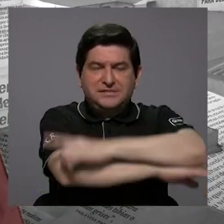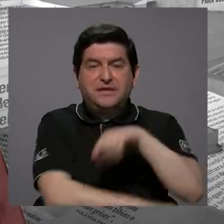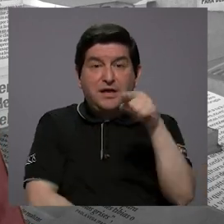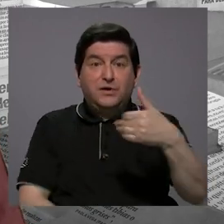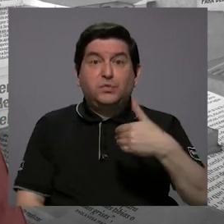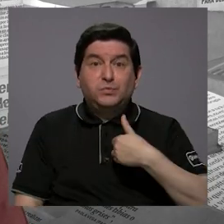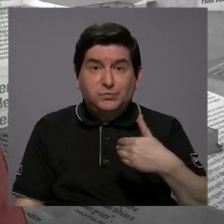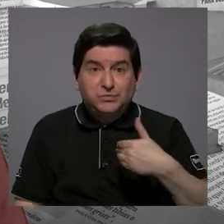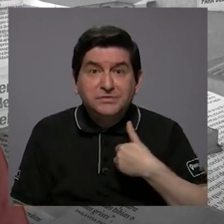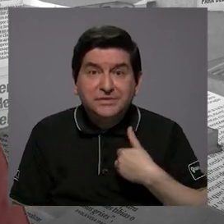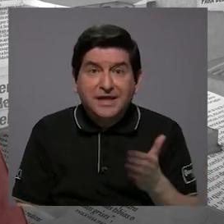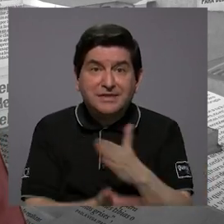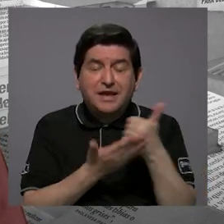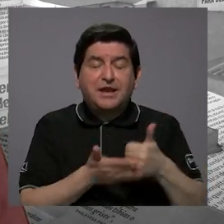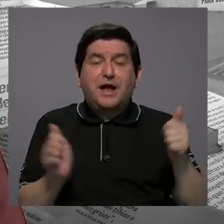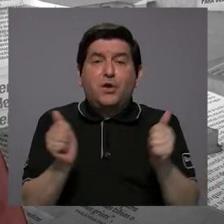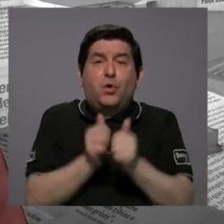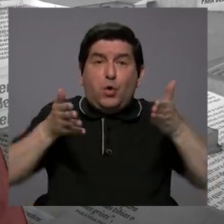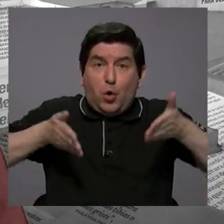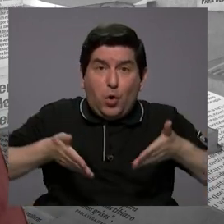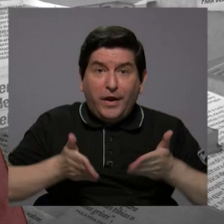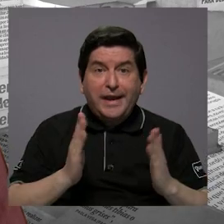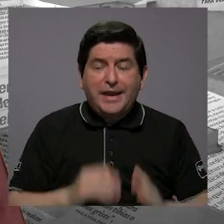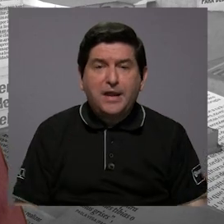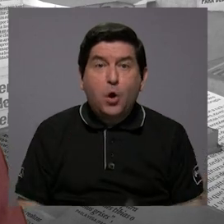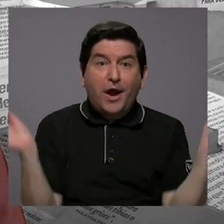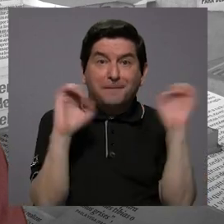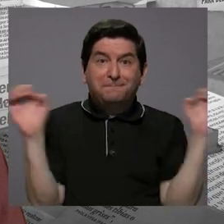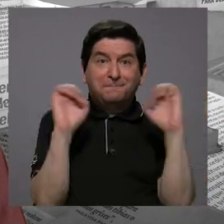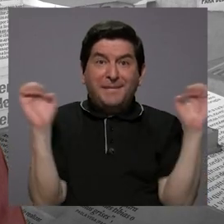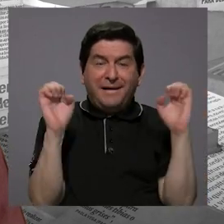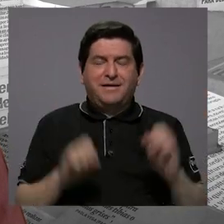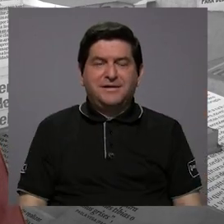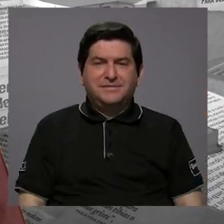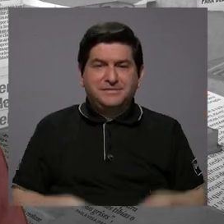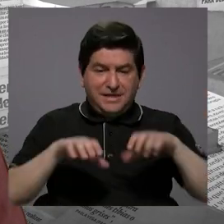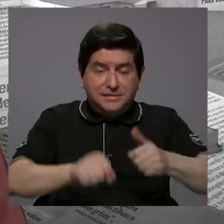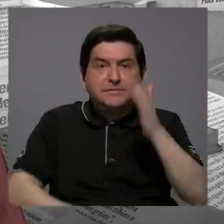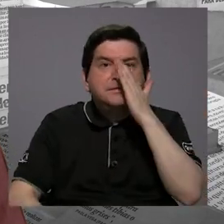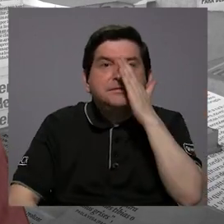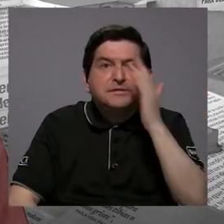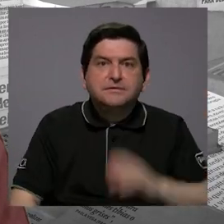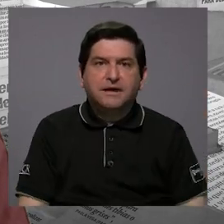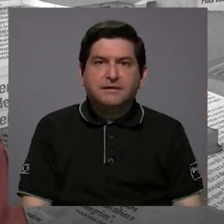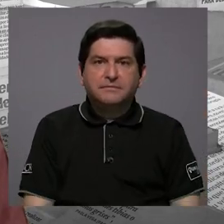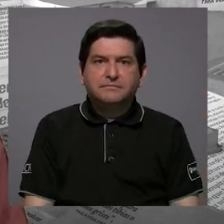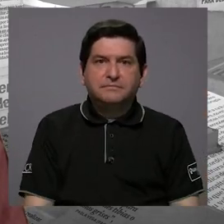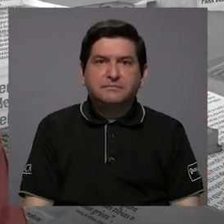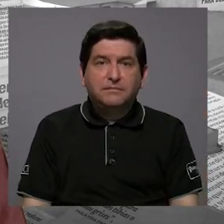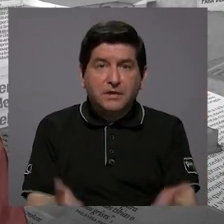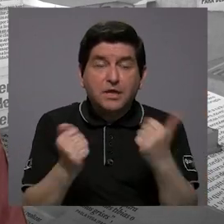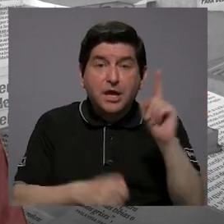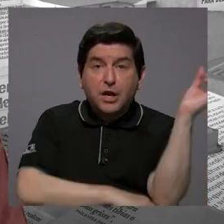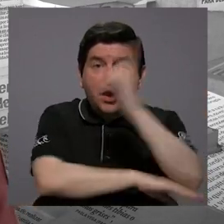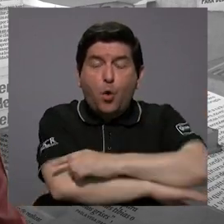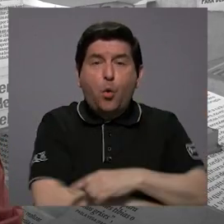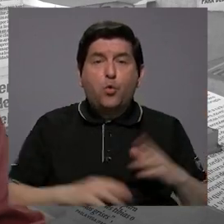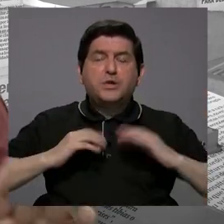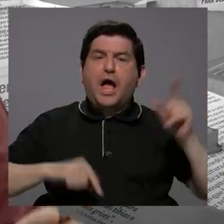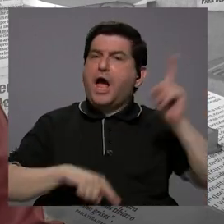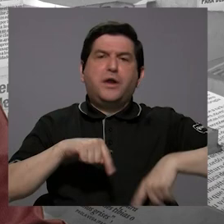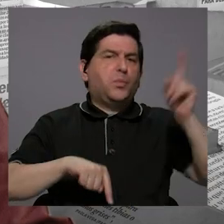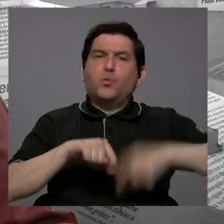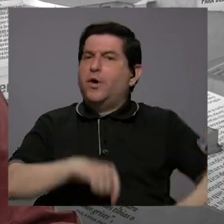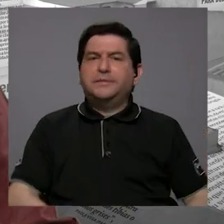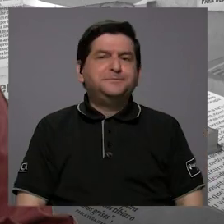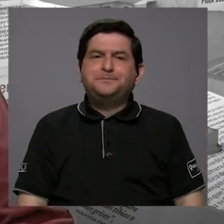que usted tiene algo con su hijo, una emergencia o una cita con su mamá o lo que sea y quiere sacar un día de vacaciones, no,